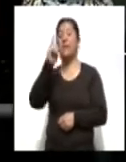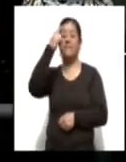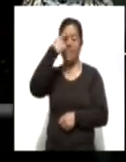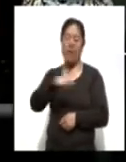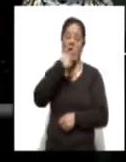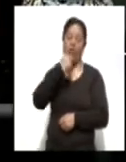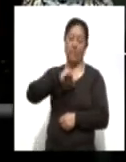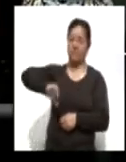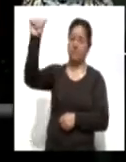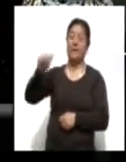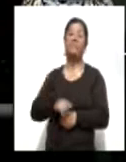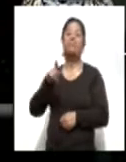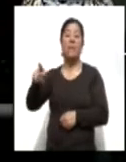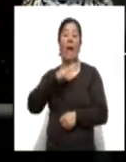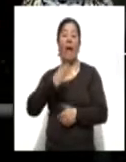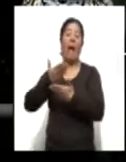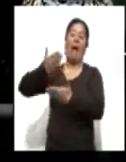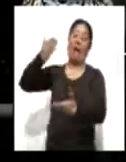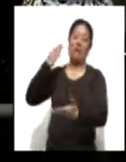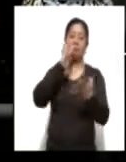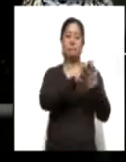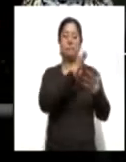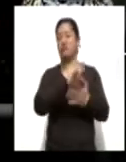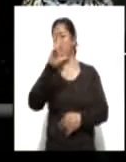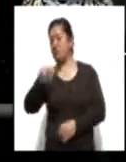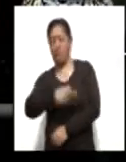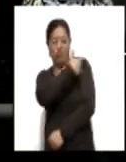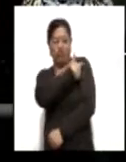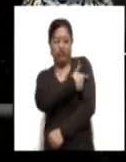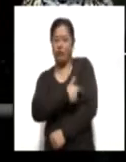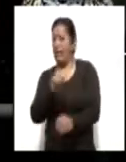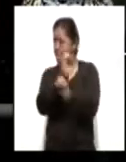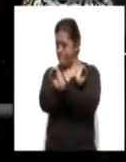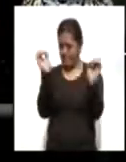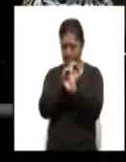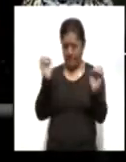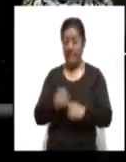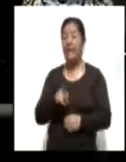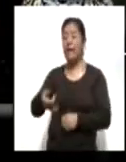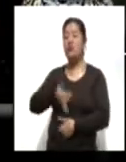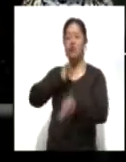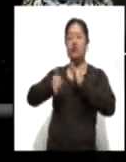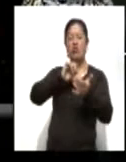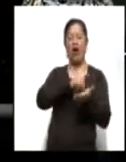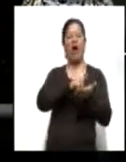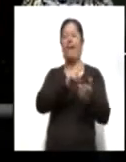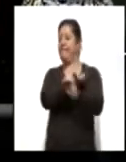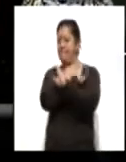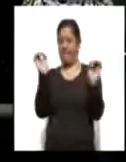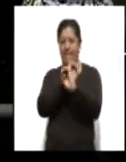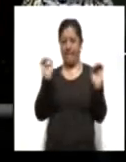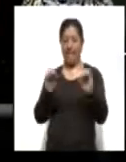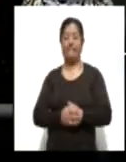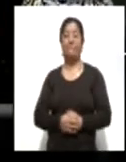penales, por supuesto, no deben tener tatuajes, no consumir bebidas, perdón, sustancias prohibidas, no estar